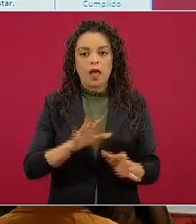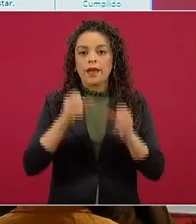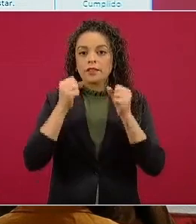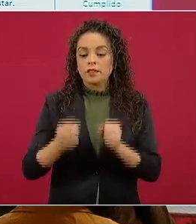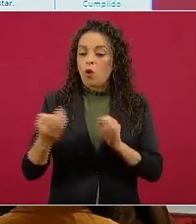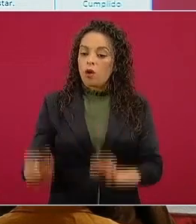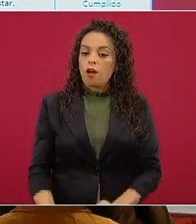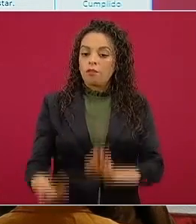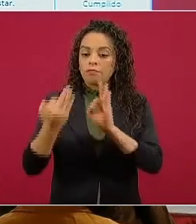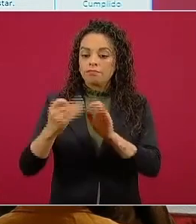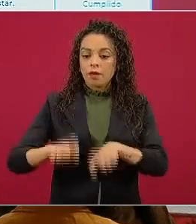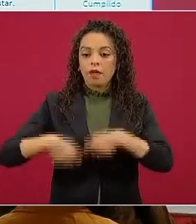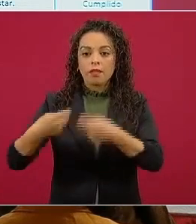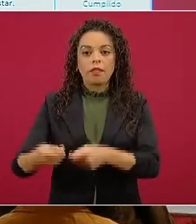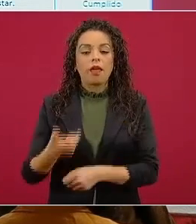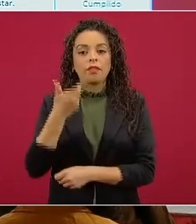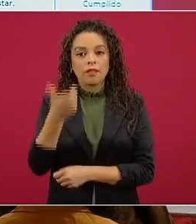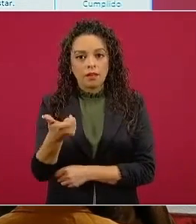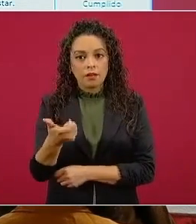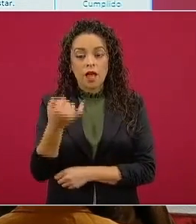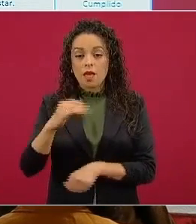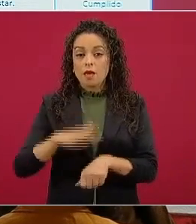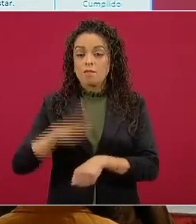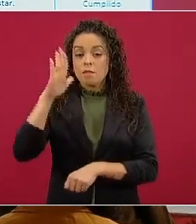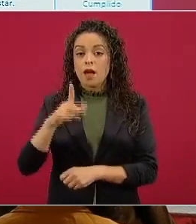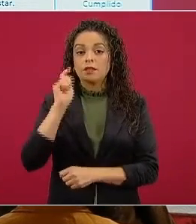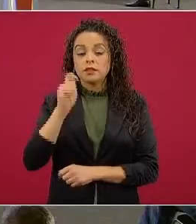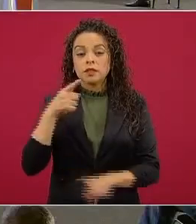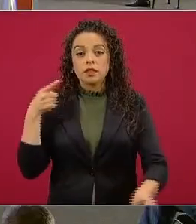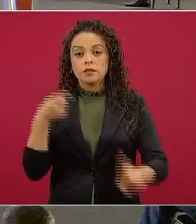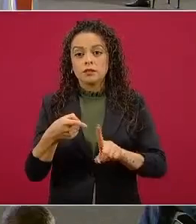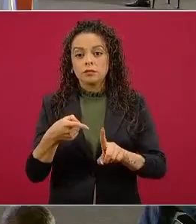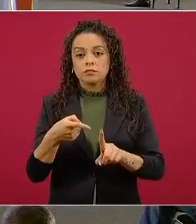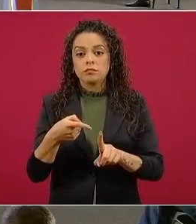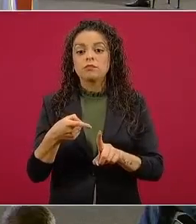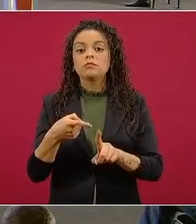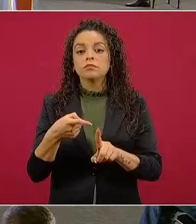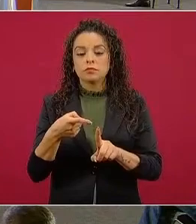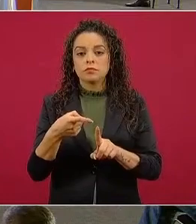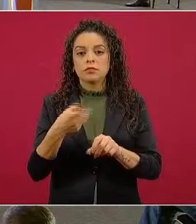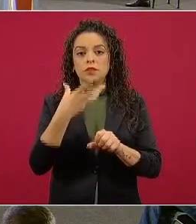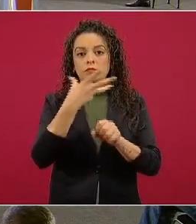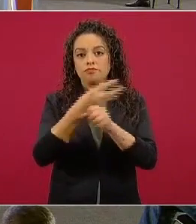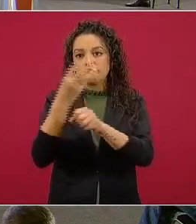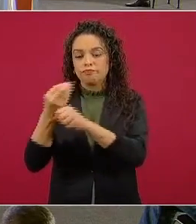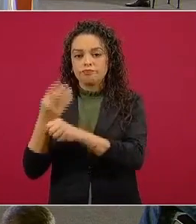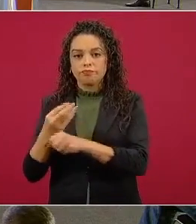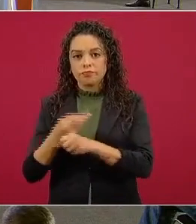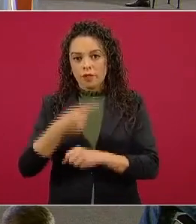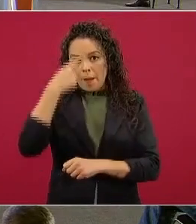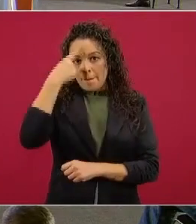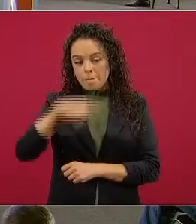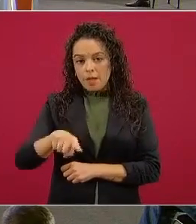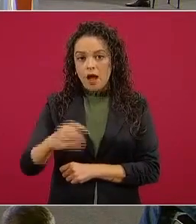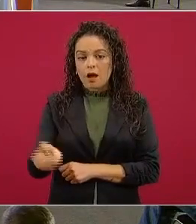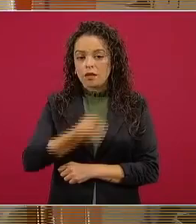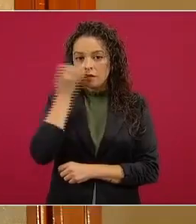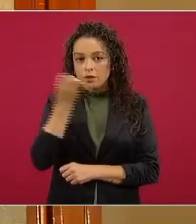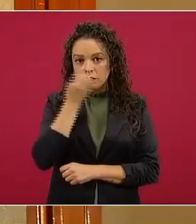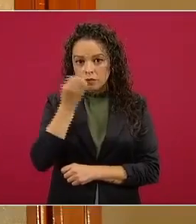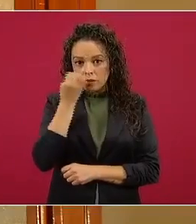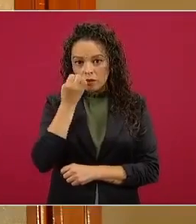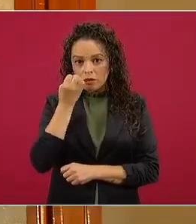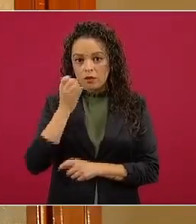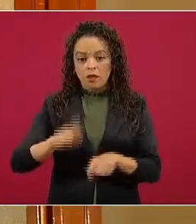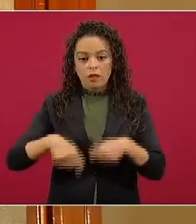todo se van a utilizar para el mejoramiento de planteles educativos y se les va a entregar el